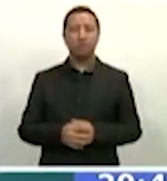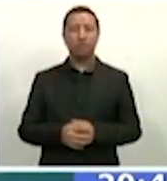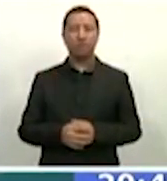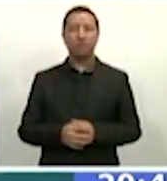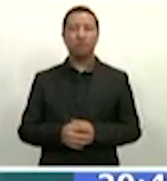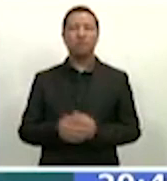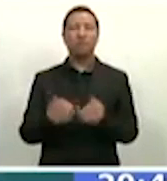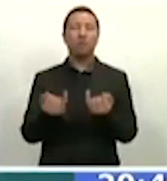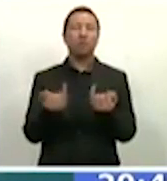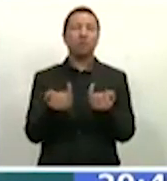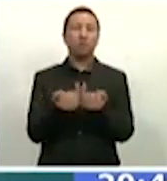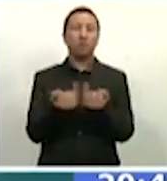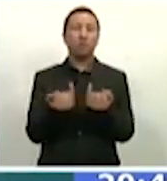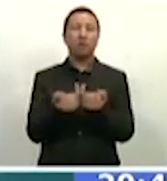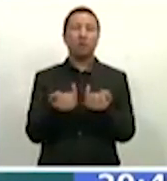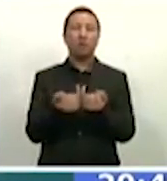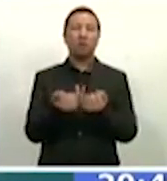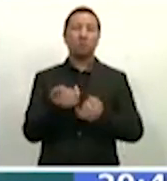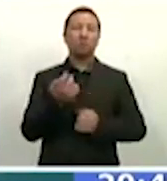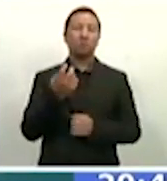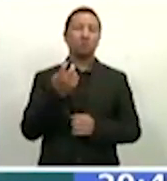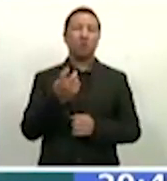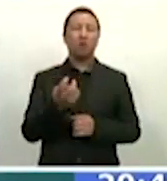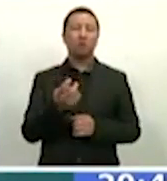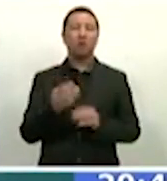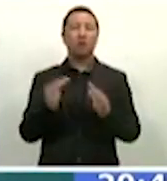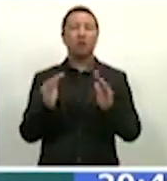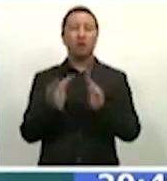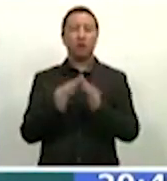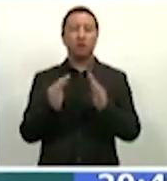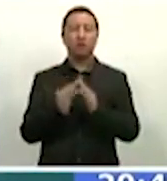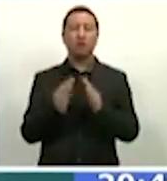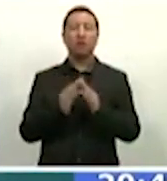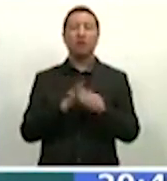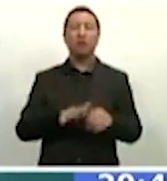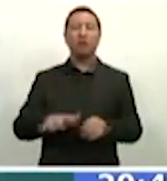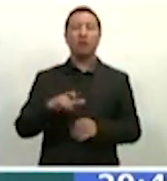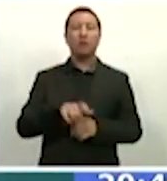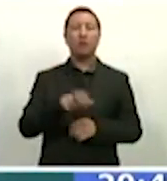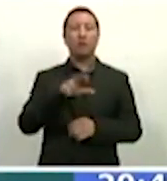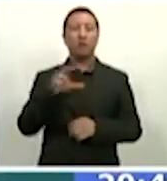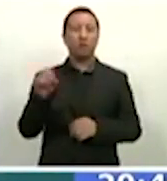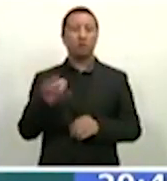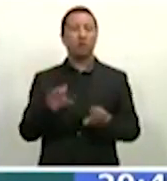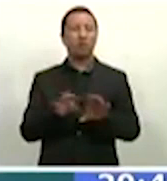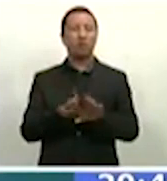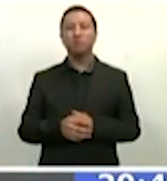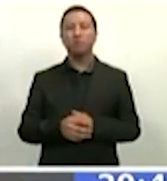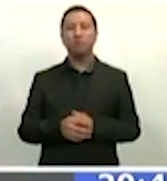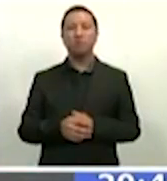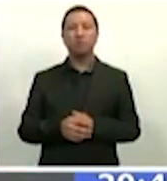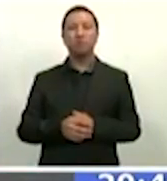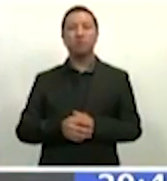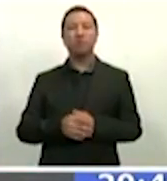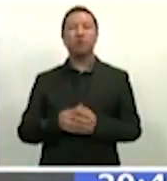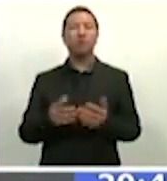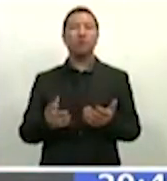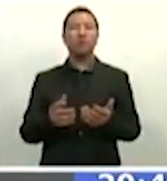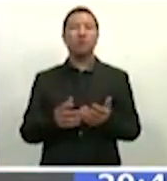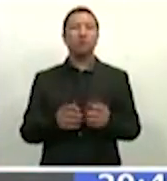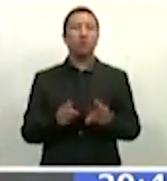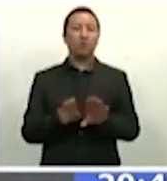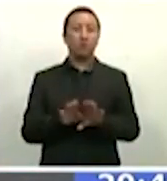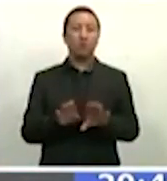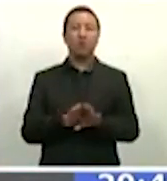estímulos en relación al impulso de la vivienda en Quintana Roo. Diferentes estímulos en relación a